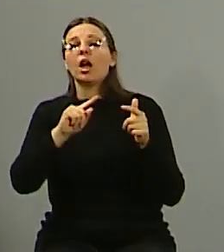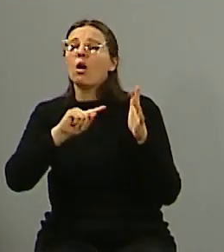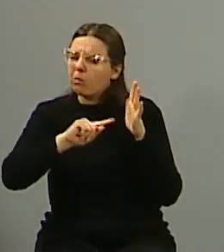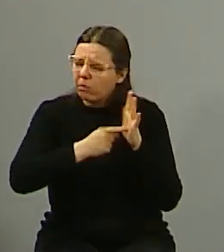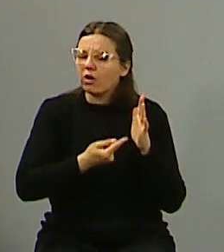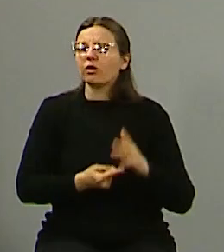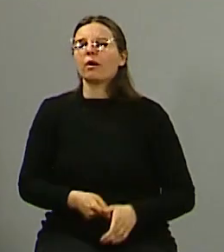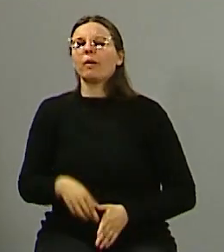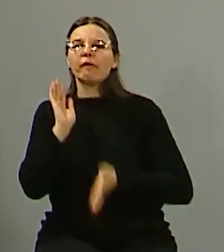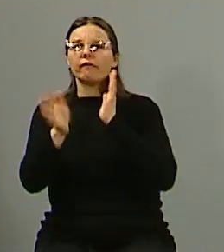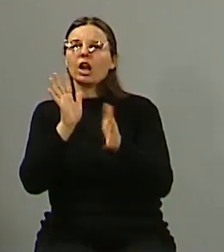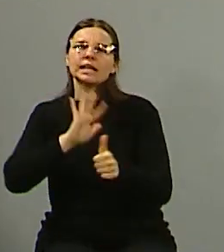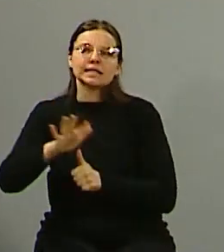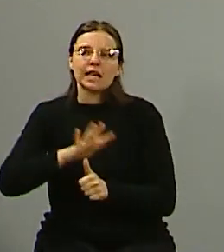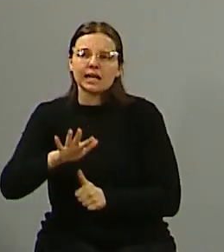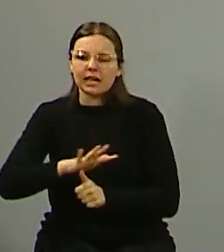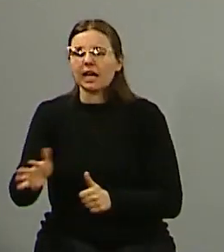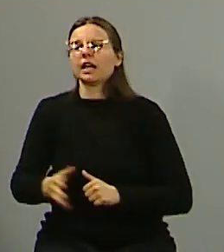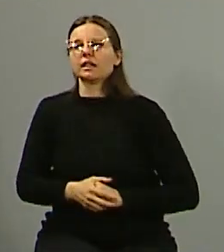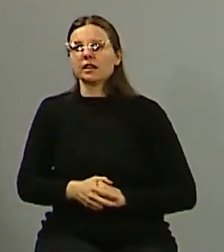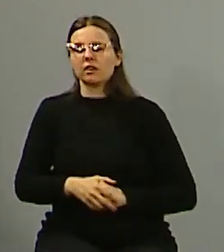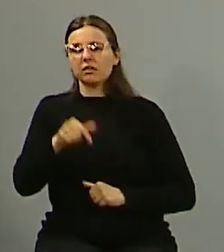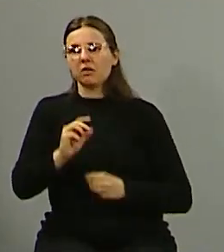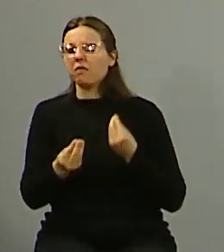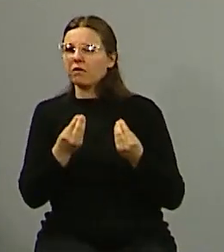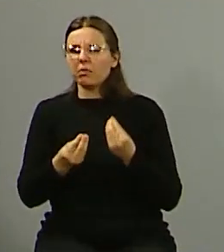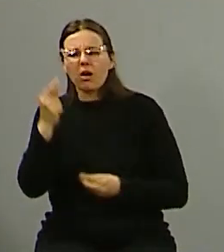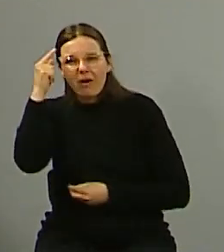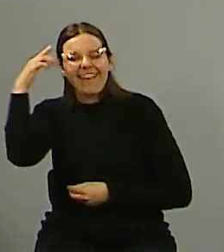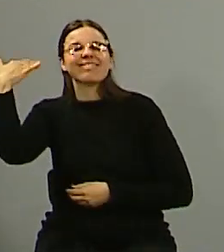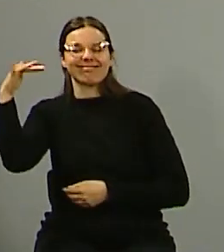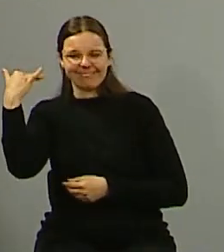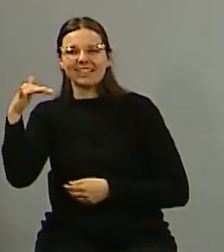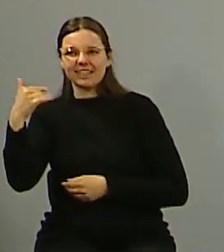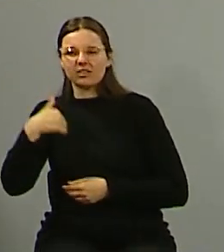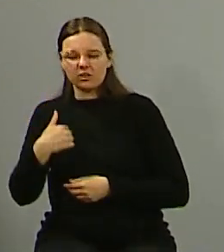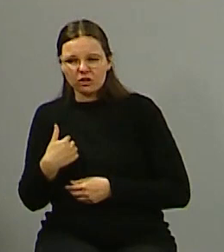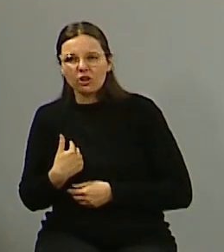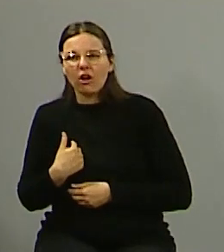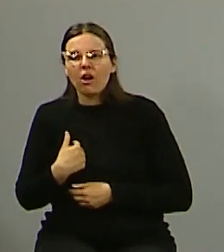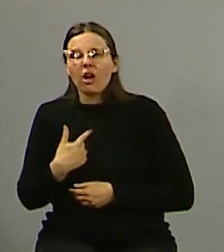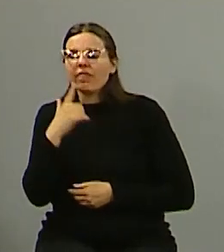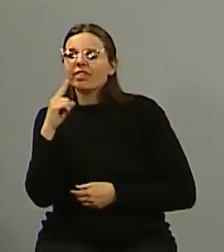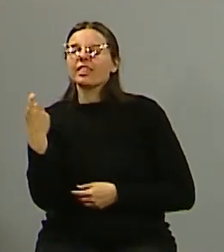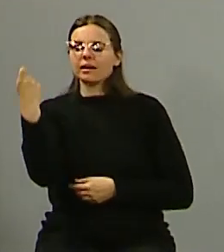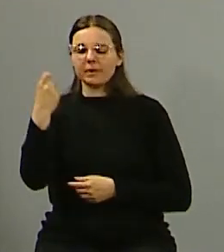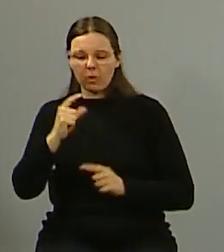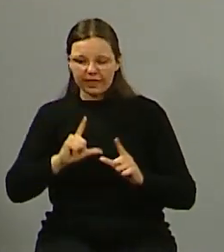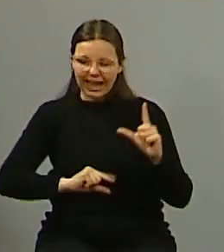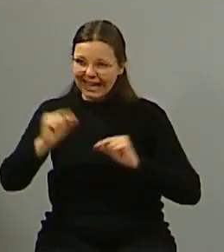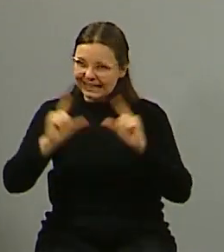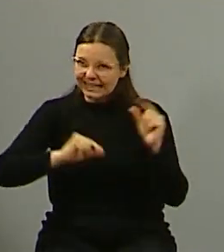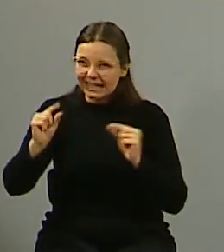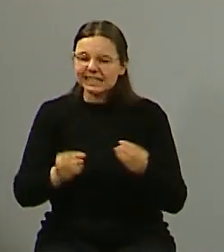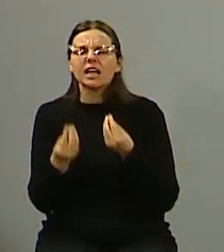bueno, esos son sistemas inteligentes que además te permiten tener estadísticas, entonces nosotros vamos haciendo un trabajo estadístico de cuáles son los